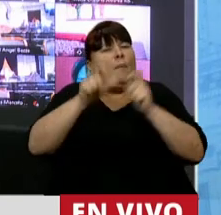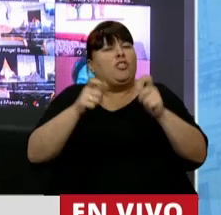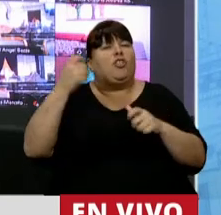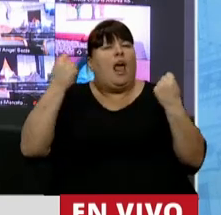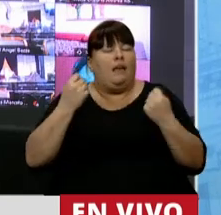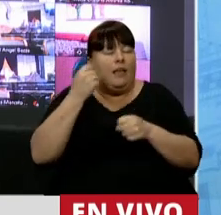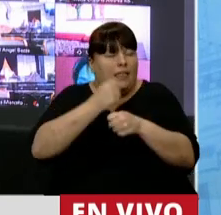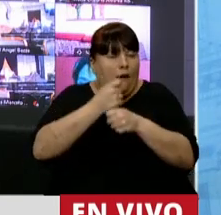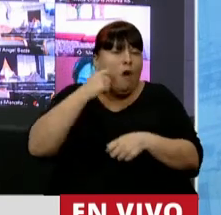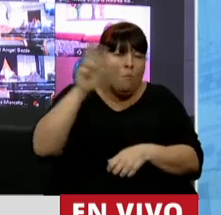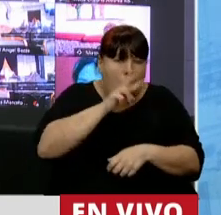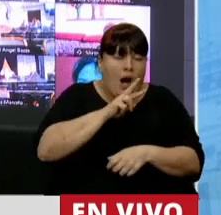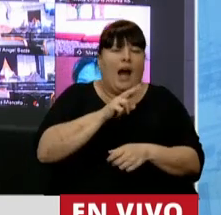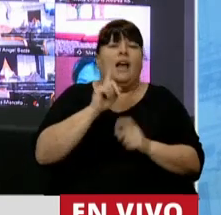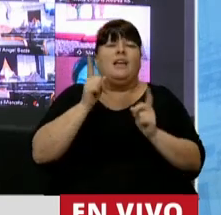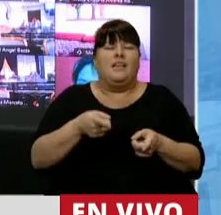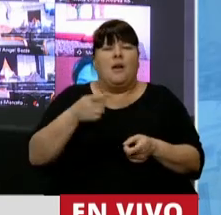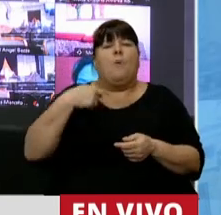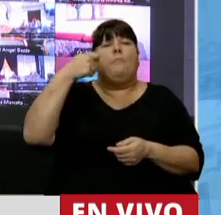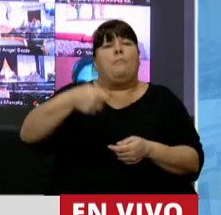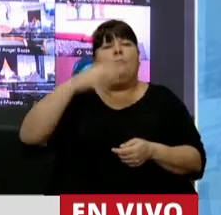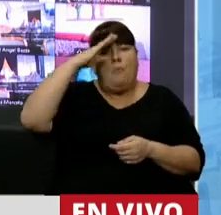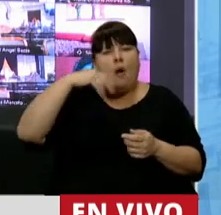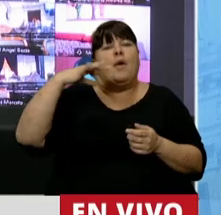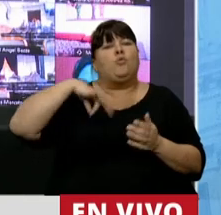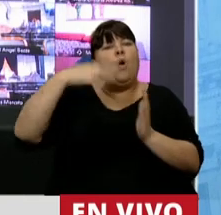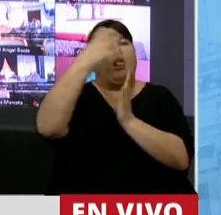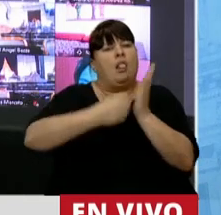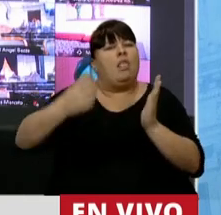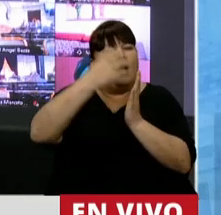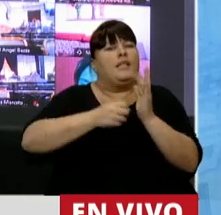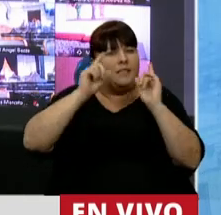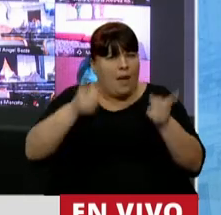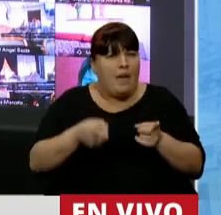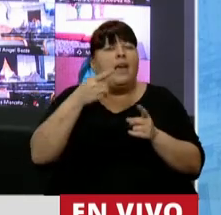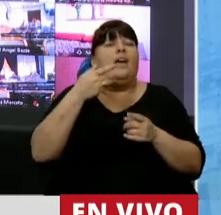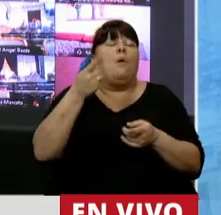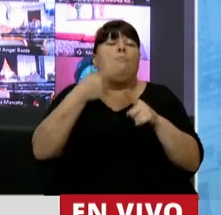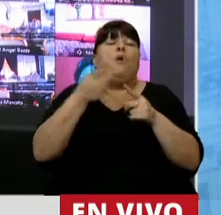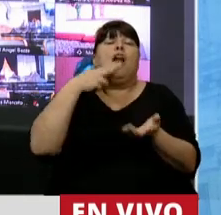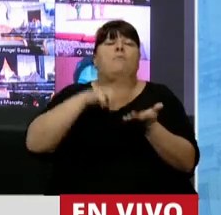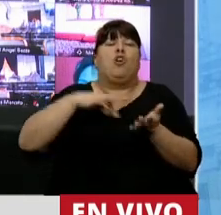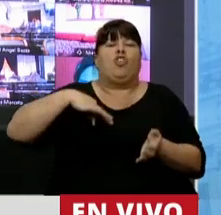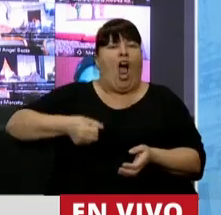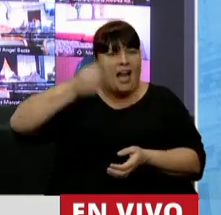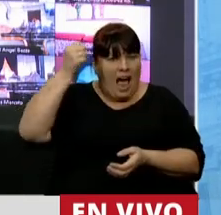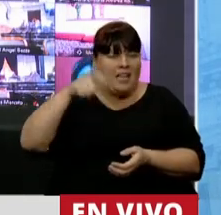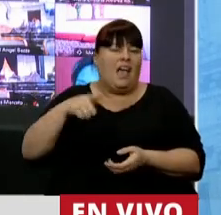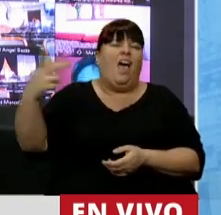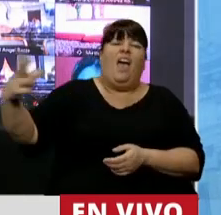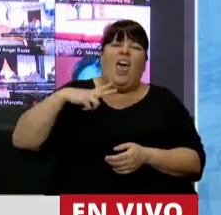y trabajadoras aportan mensualmente parte de su salario con el impuesto a la ganancia. Y los